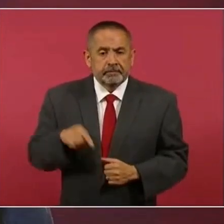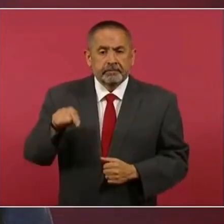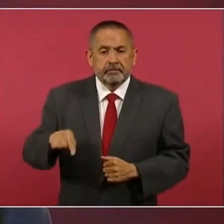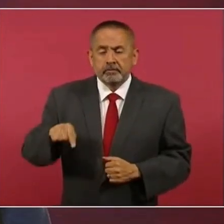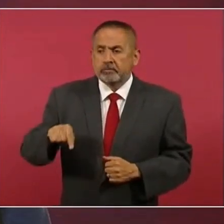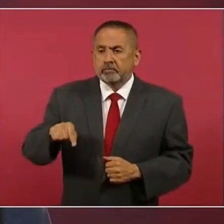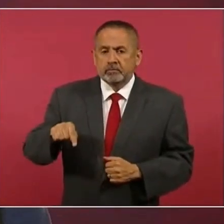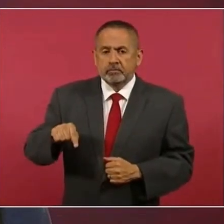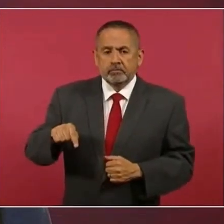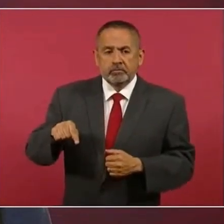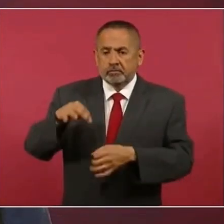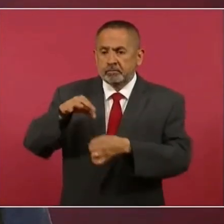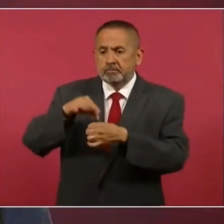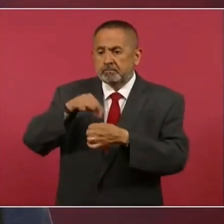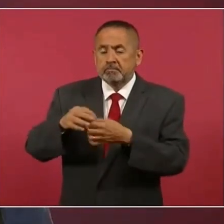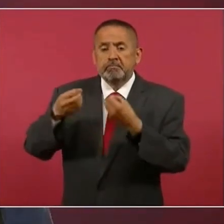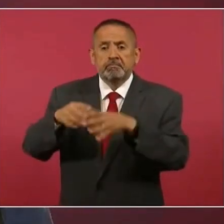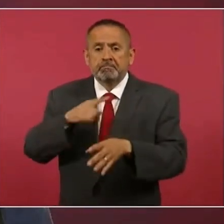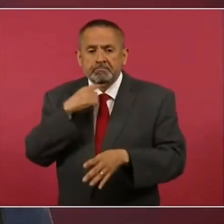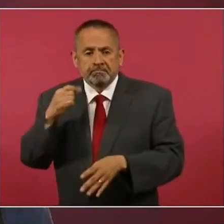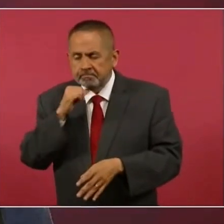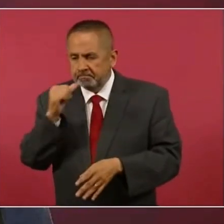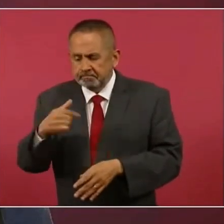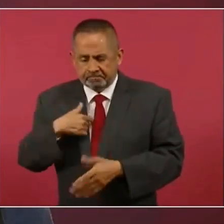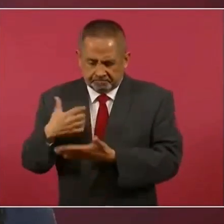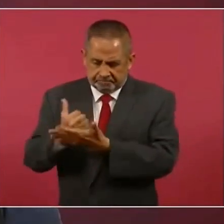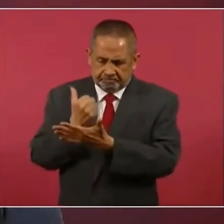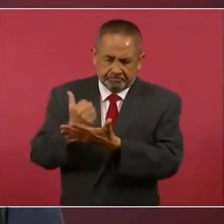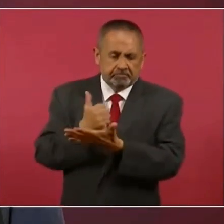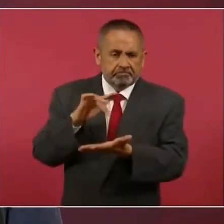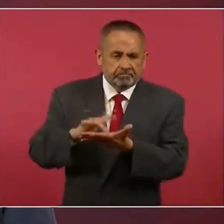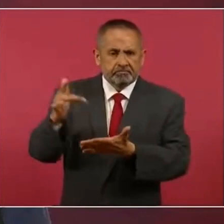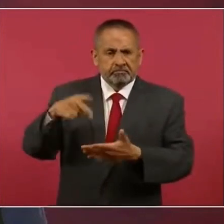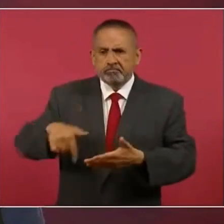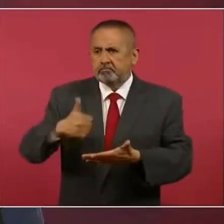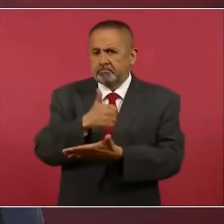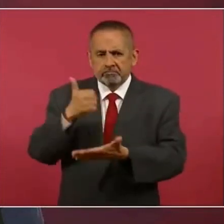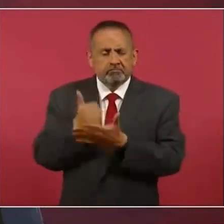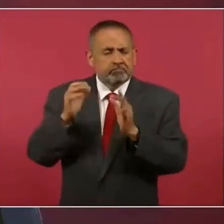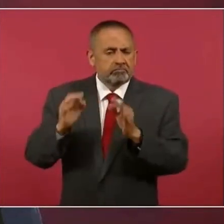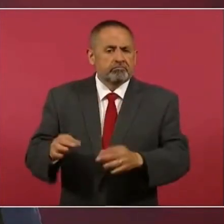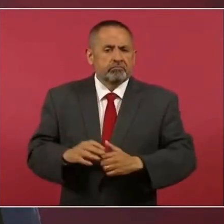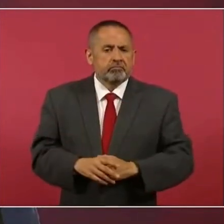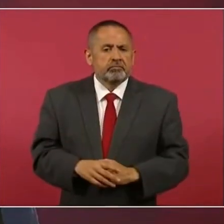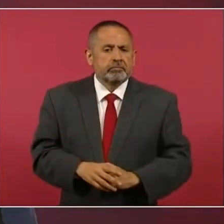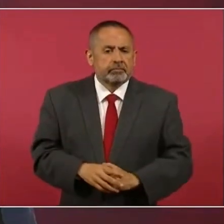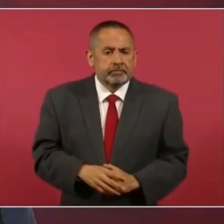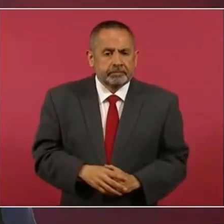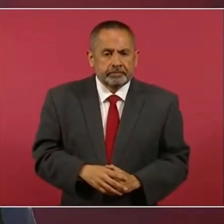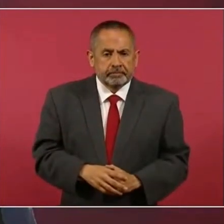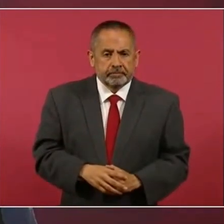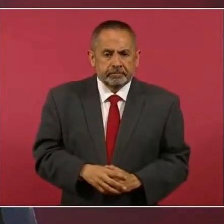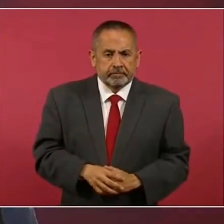perdido yo una elección en la Ciudad de México.